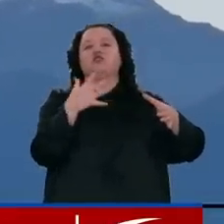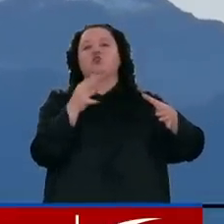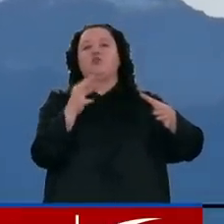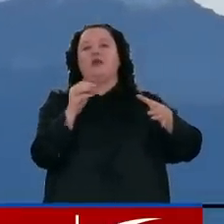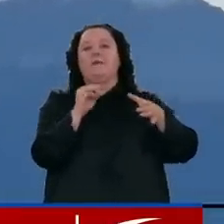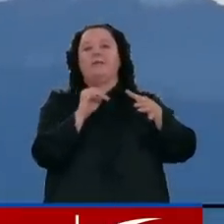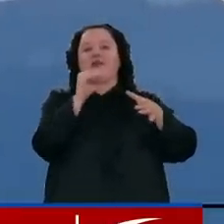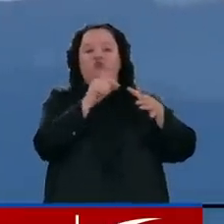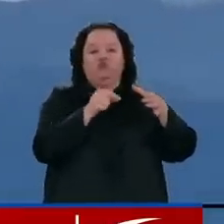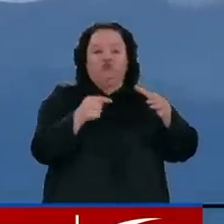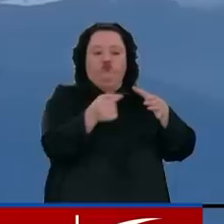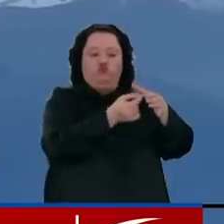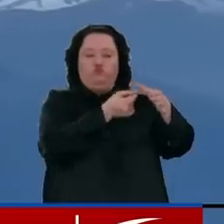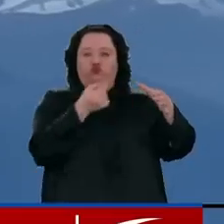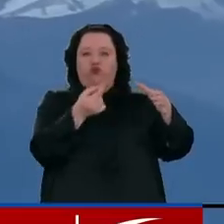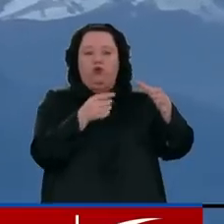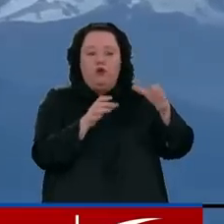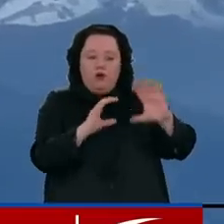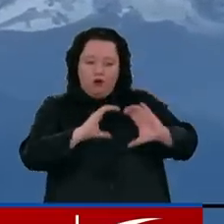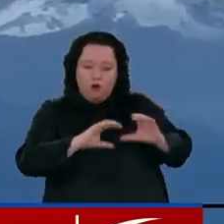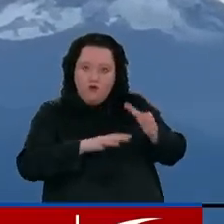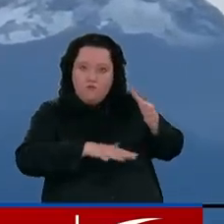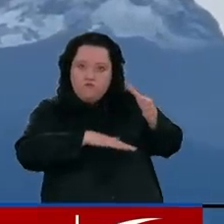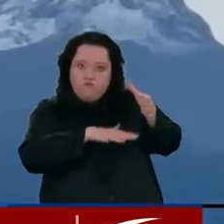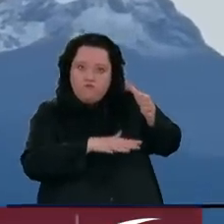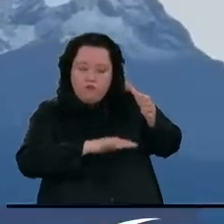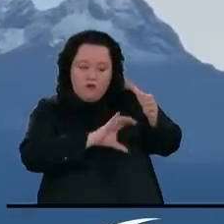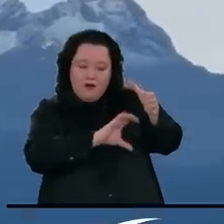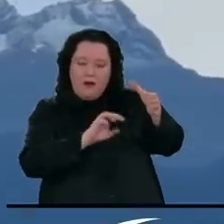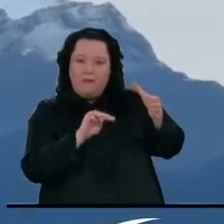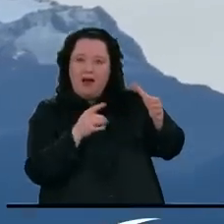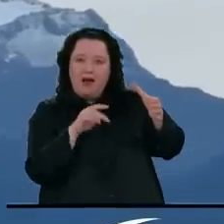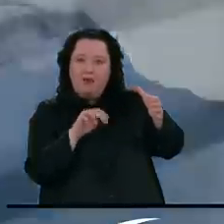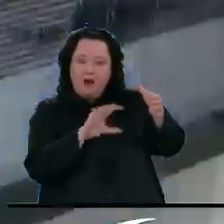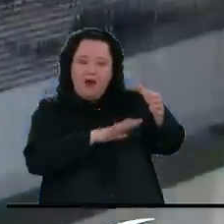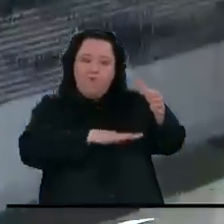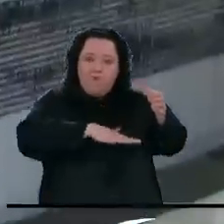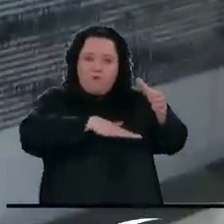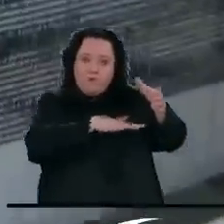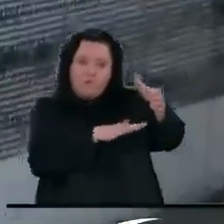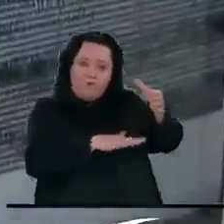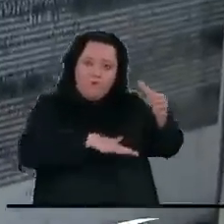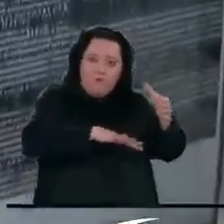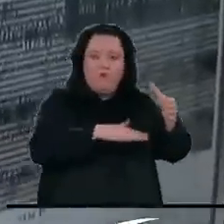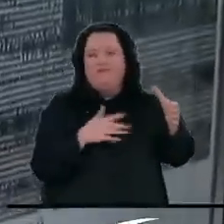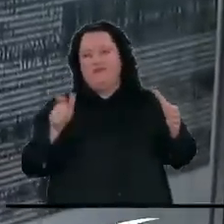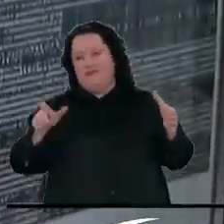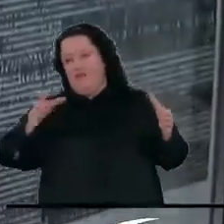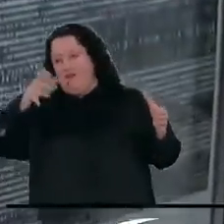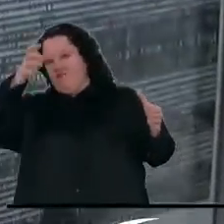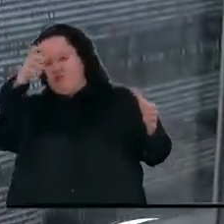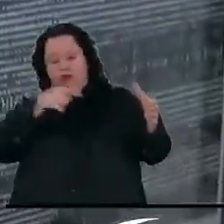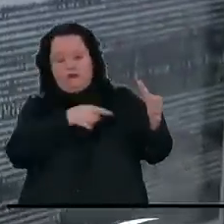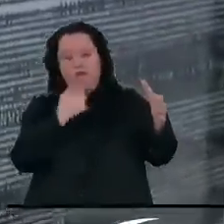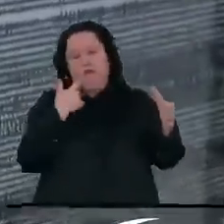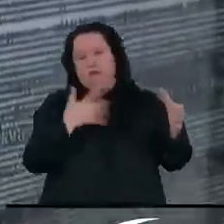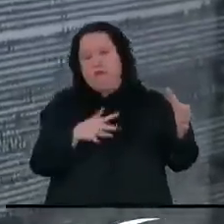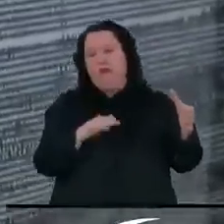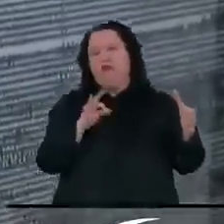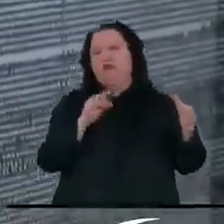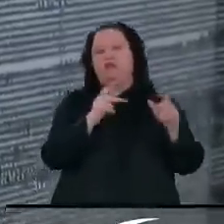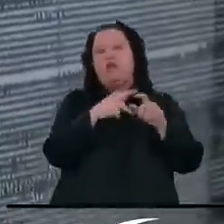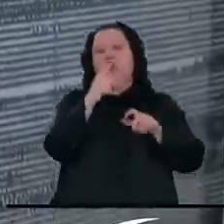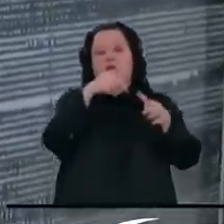metros y la cámara magmática superficial del volcán, que se está moviendo, según el experto, alcanzaría hasta 3